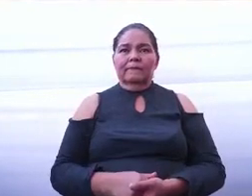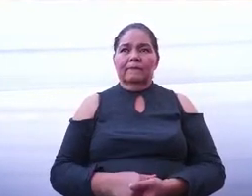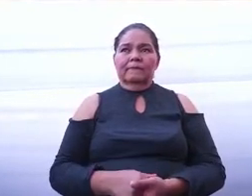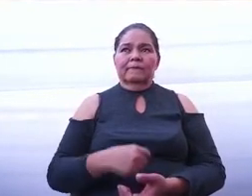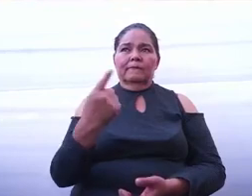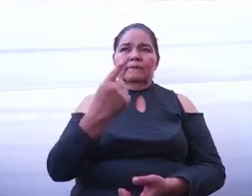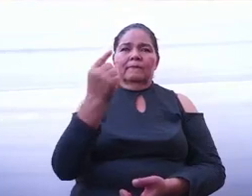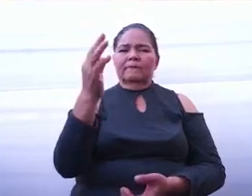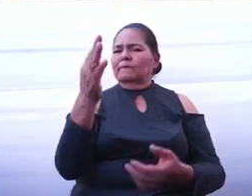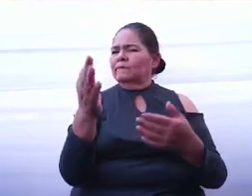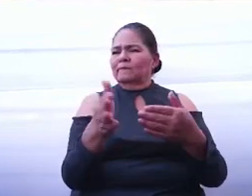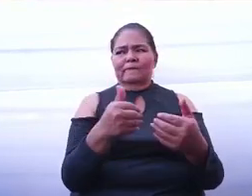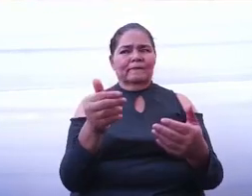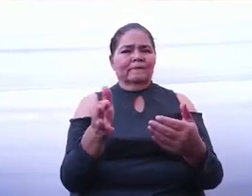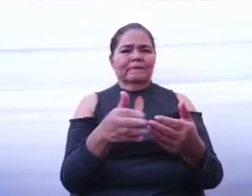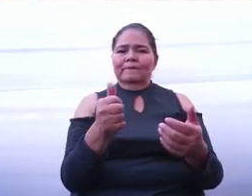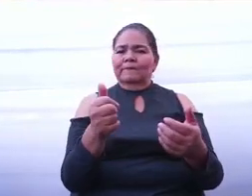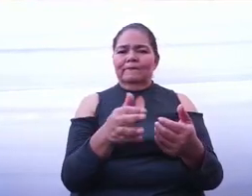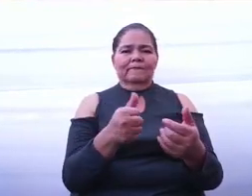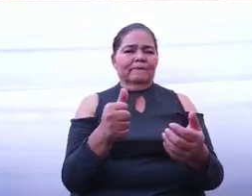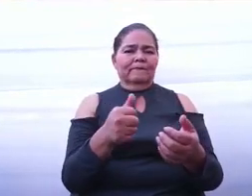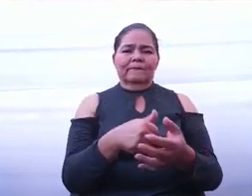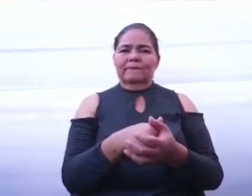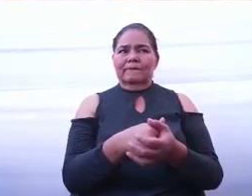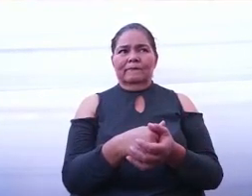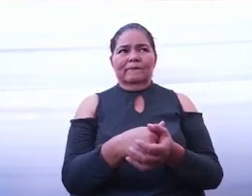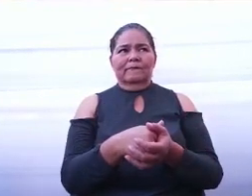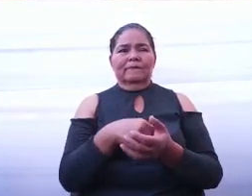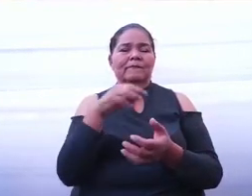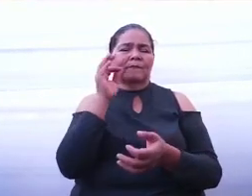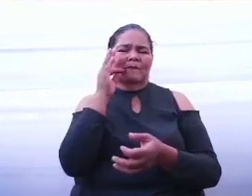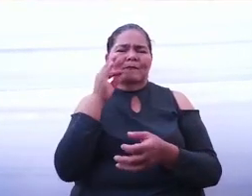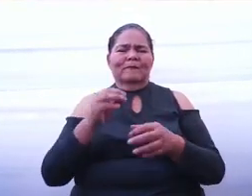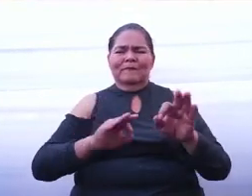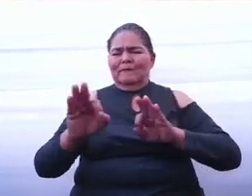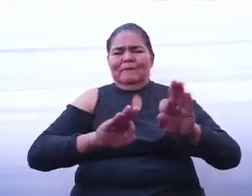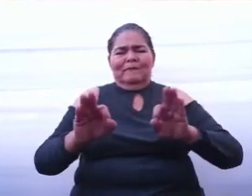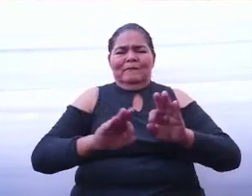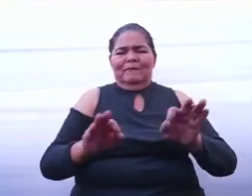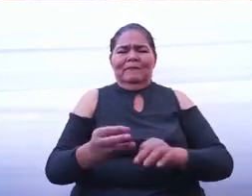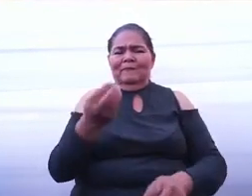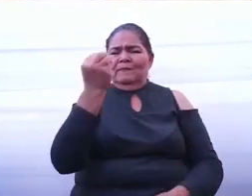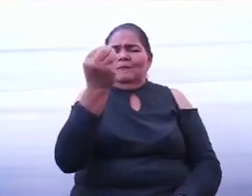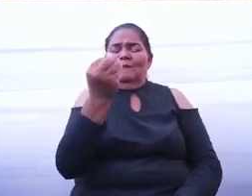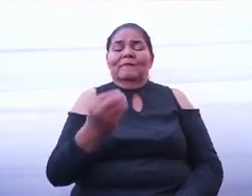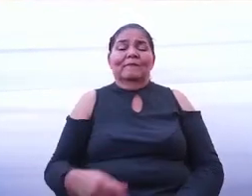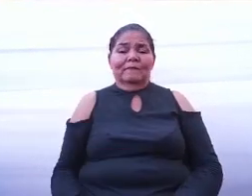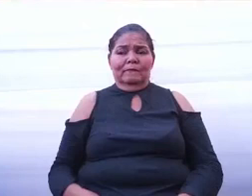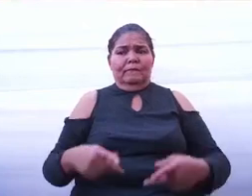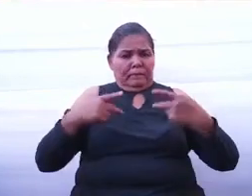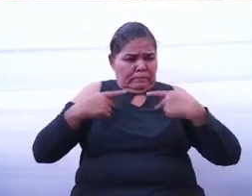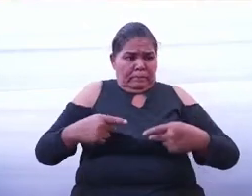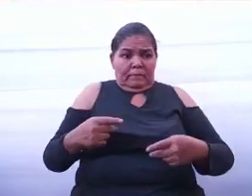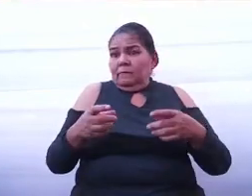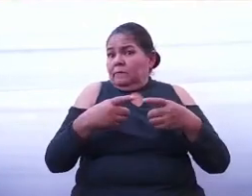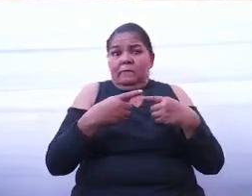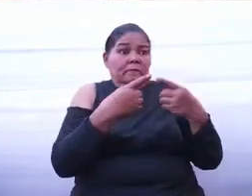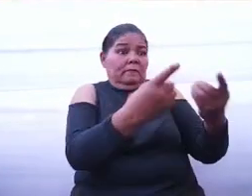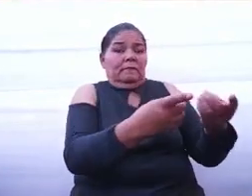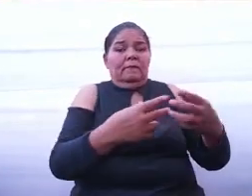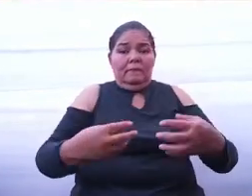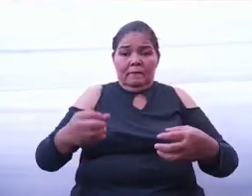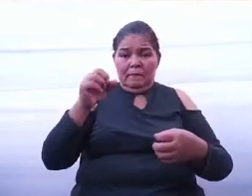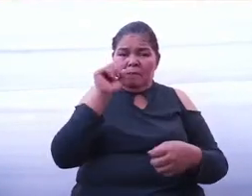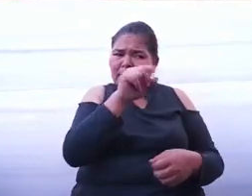ha sido fácil, que es fruto del trabajo de muchos, de gente que incluso ha dado la vida